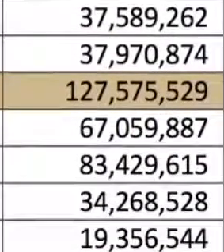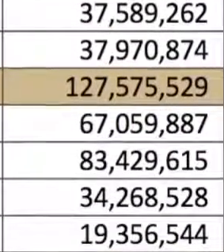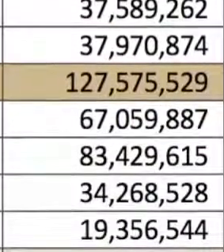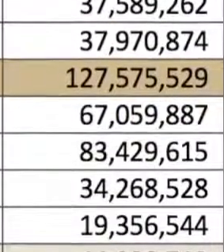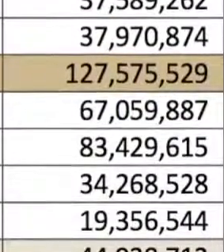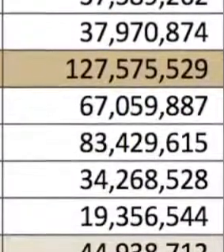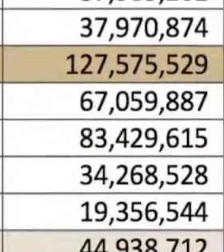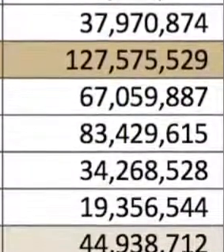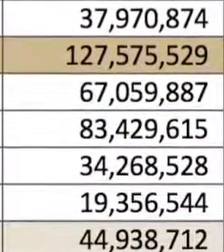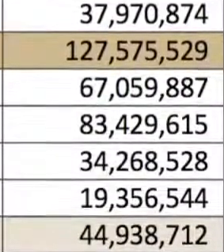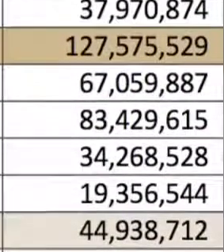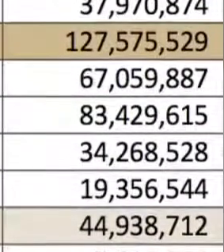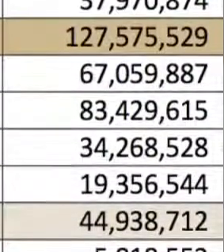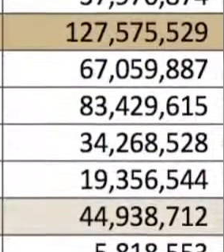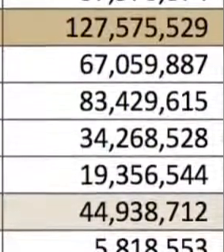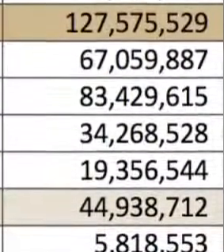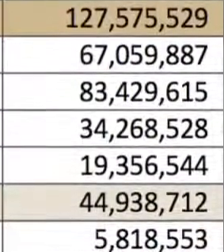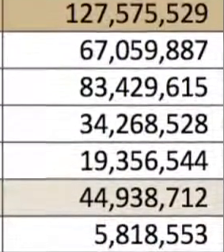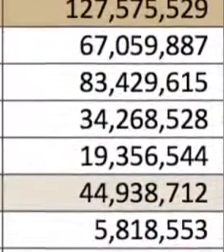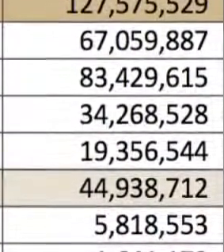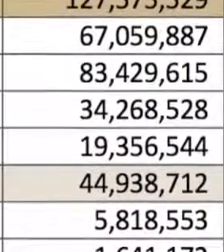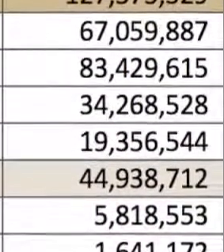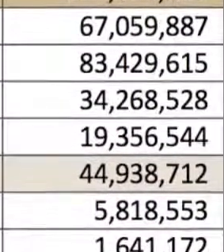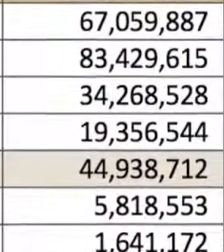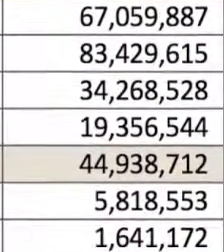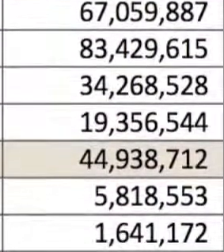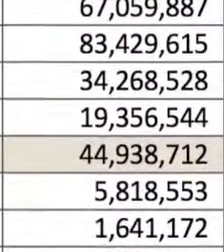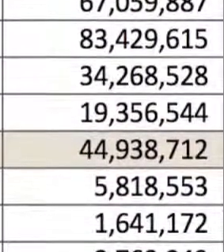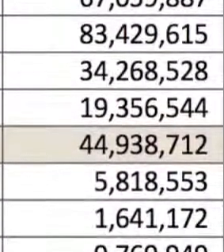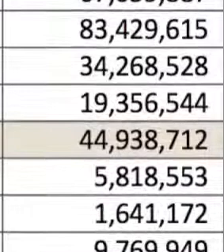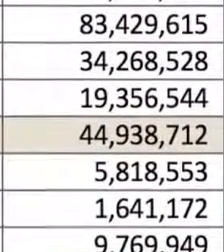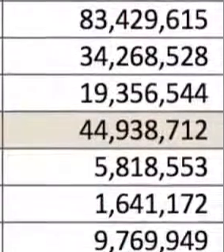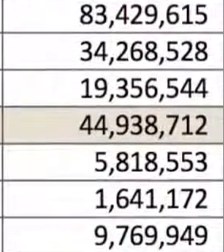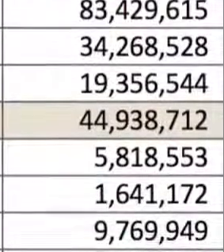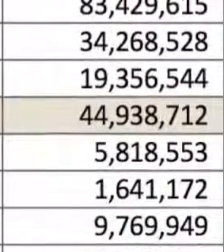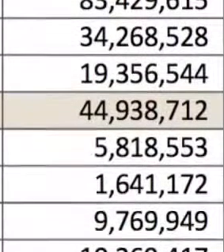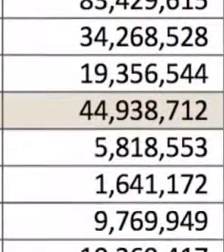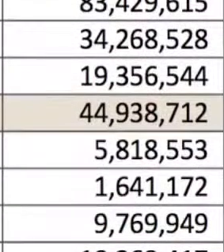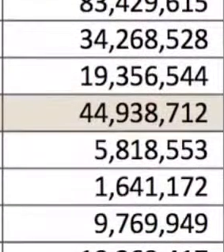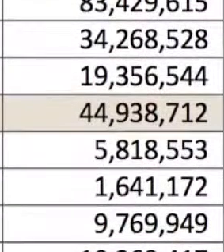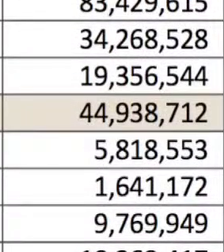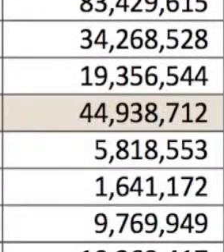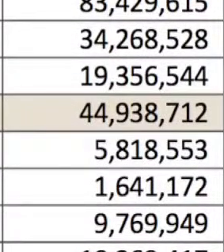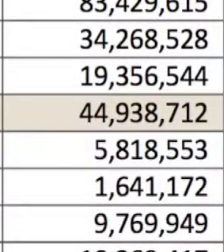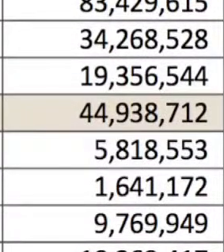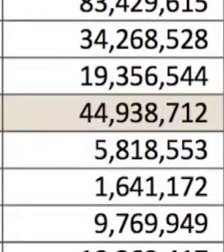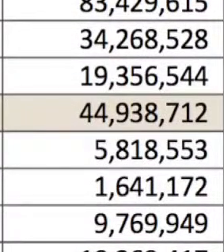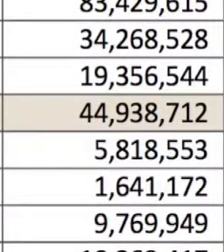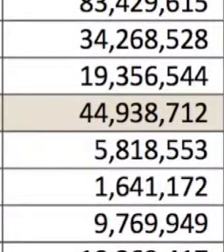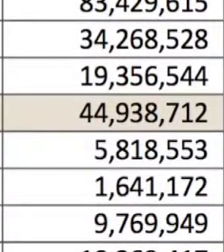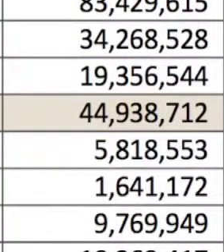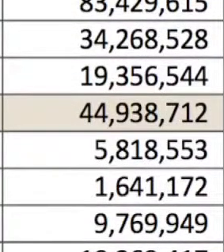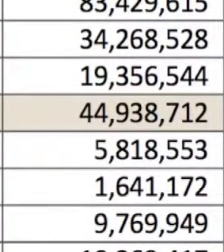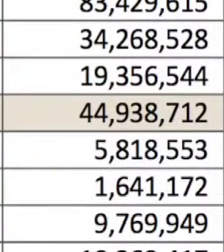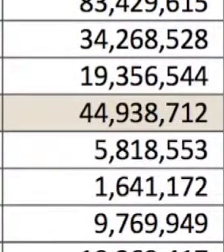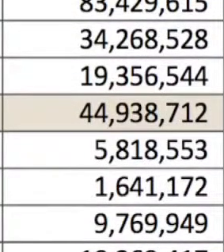lo acabo de decir a ver si corren la tabla este nuestros hermanos